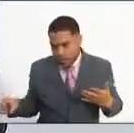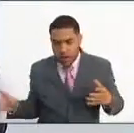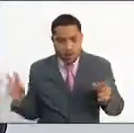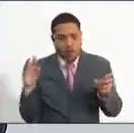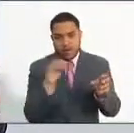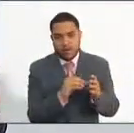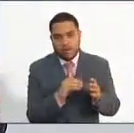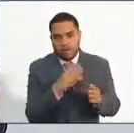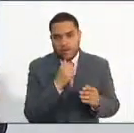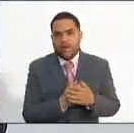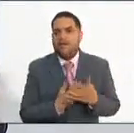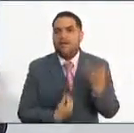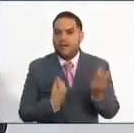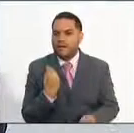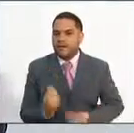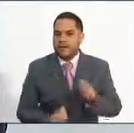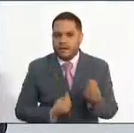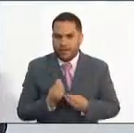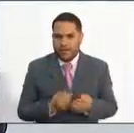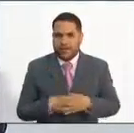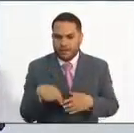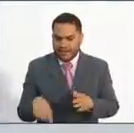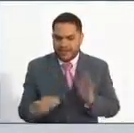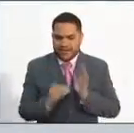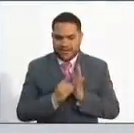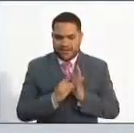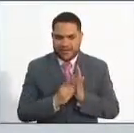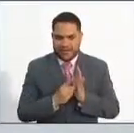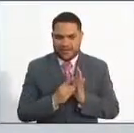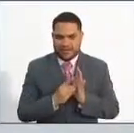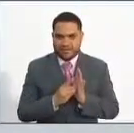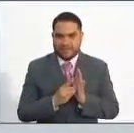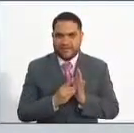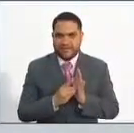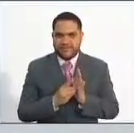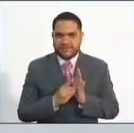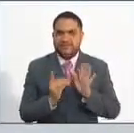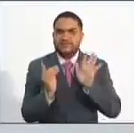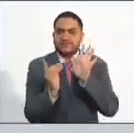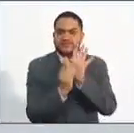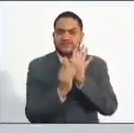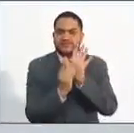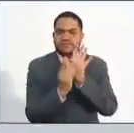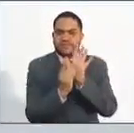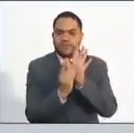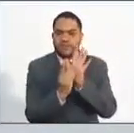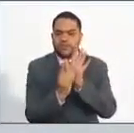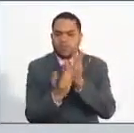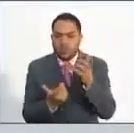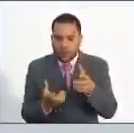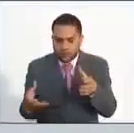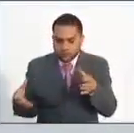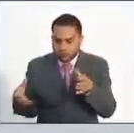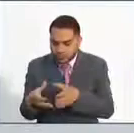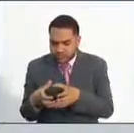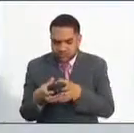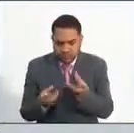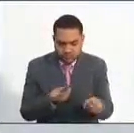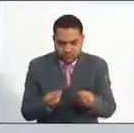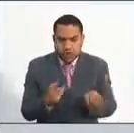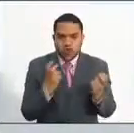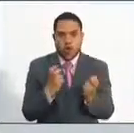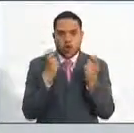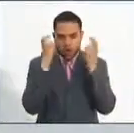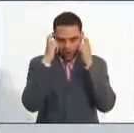se procedió a que a través de decreto se precisara los núcleos básicos de conocimiento, que alrededor son de